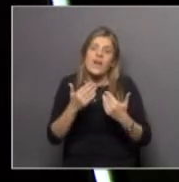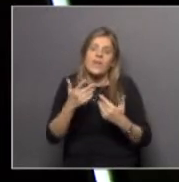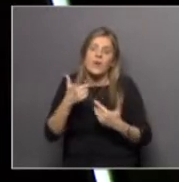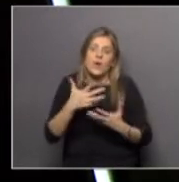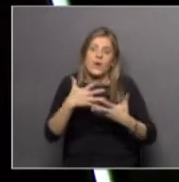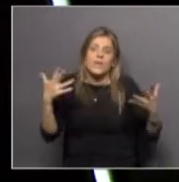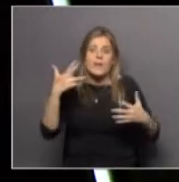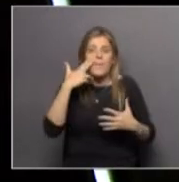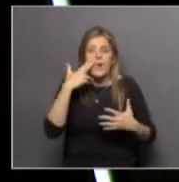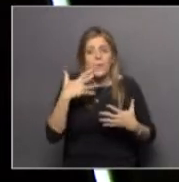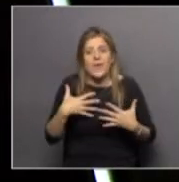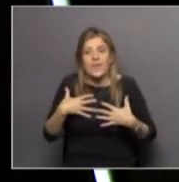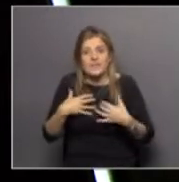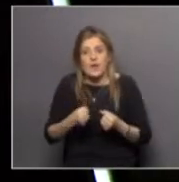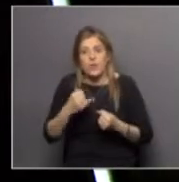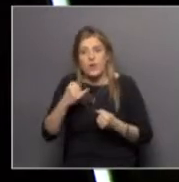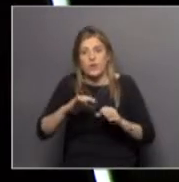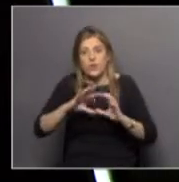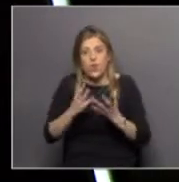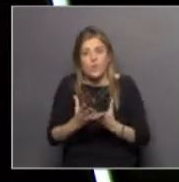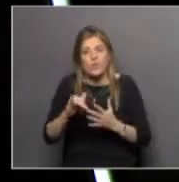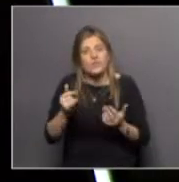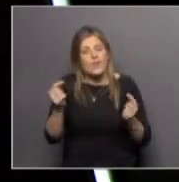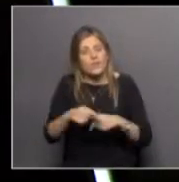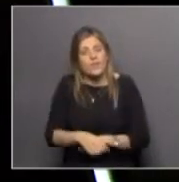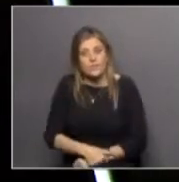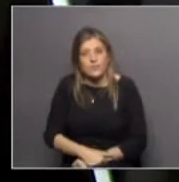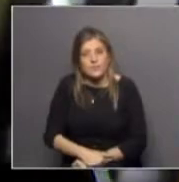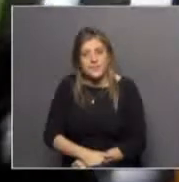problemas sanitarios que tiene todo el mundo en este momento. Ya volvemos.